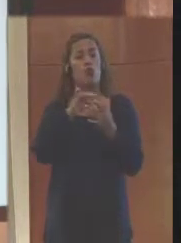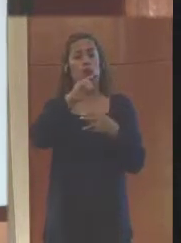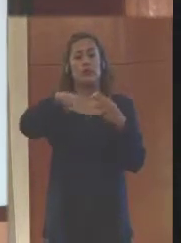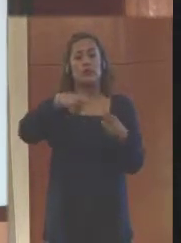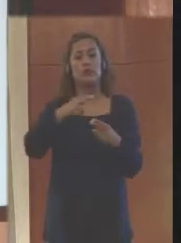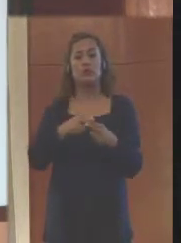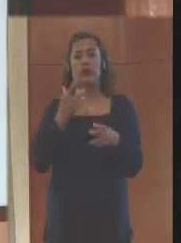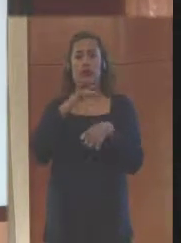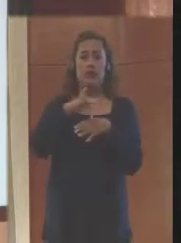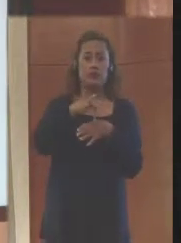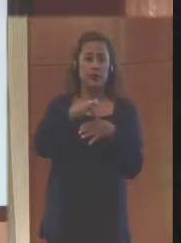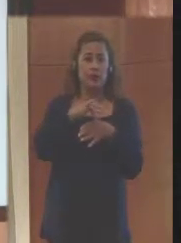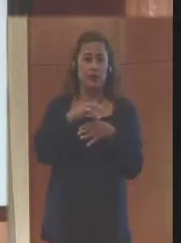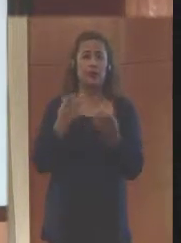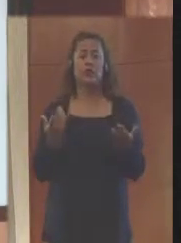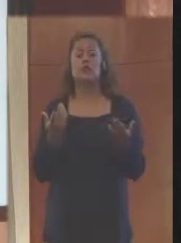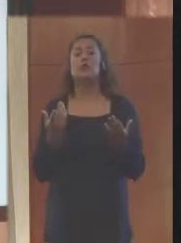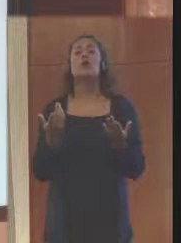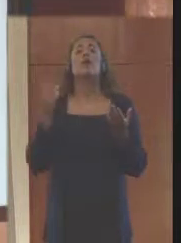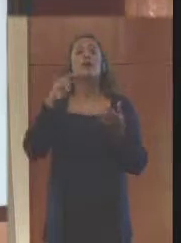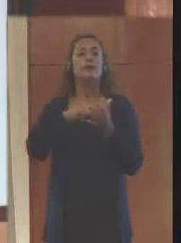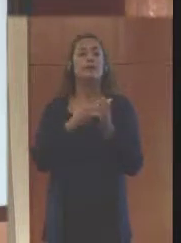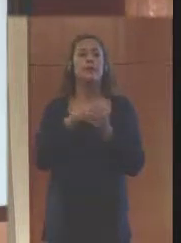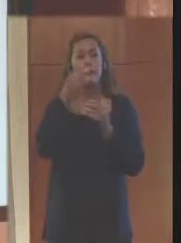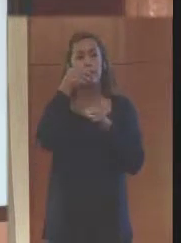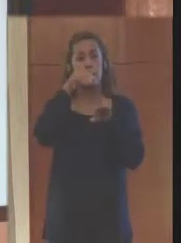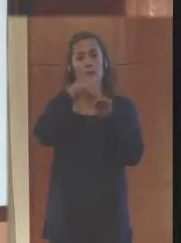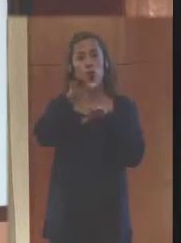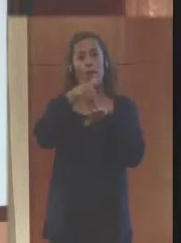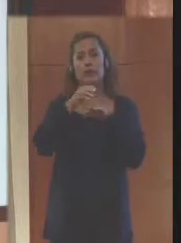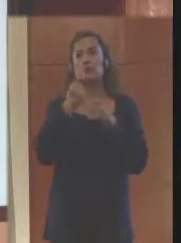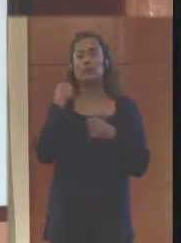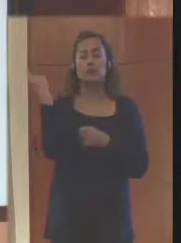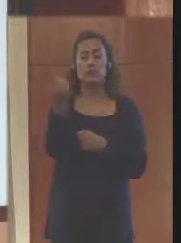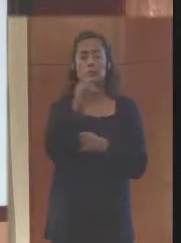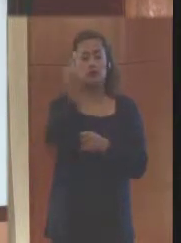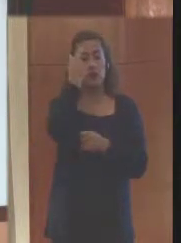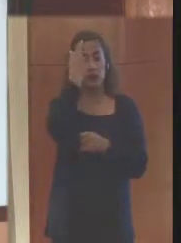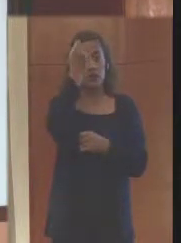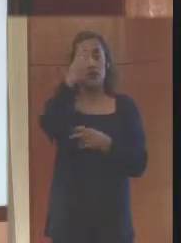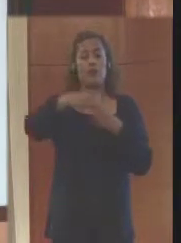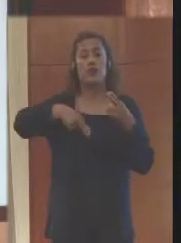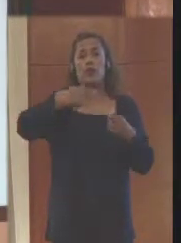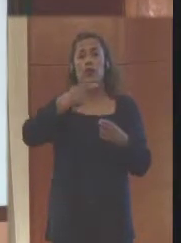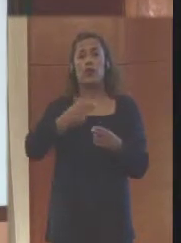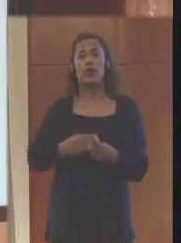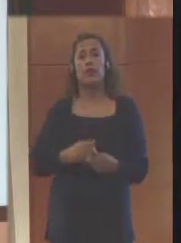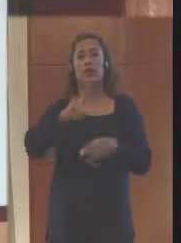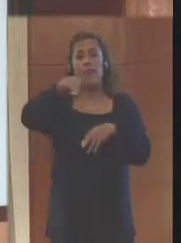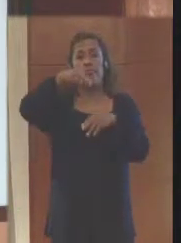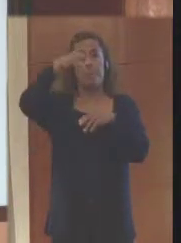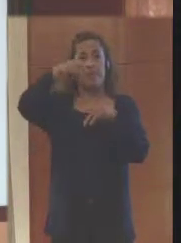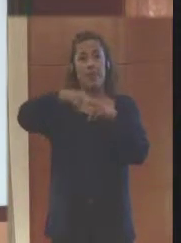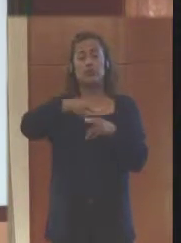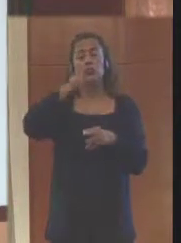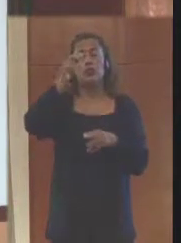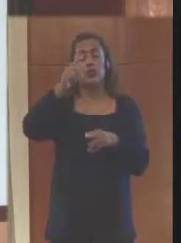Riesgo es la firma de un memorando de entendimiento con la Unidad Nacional de Gestión de Riesgo,